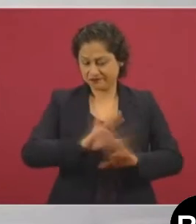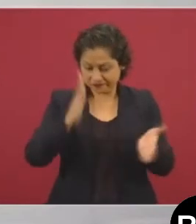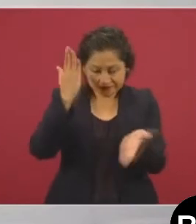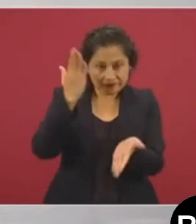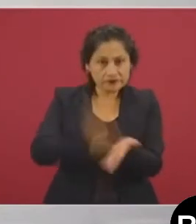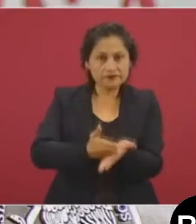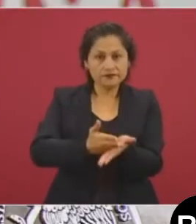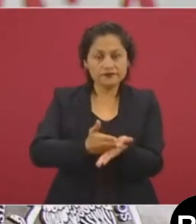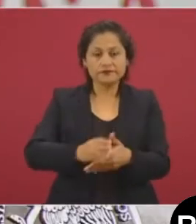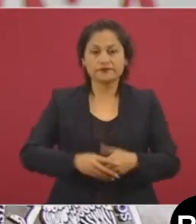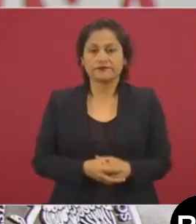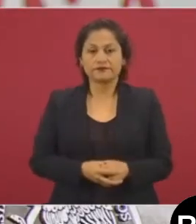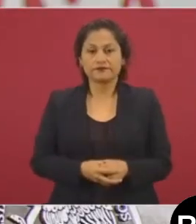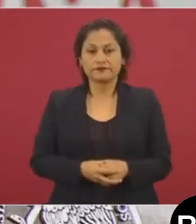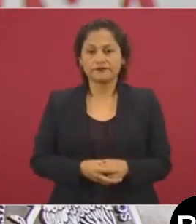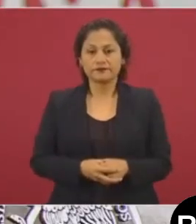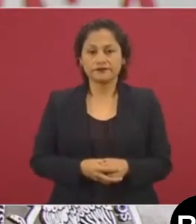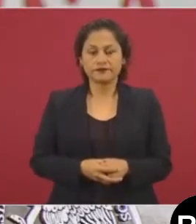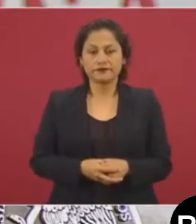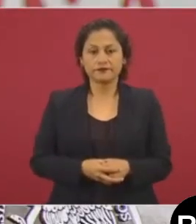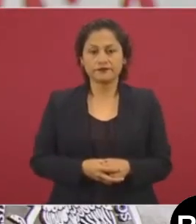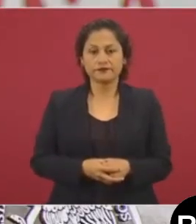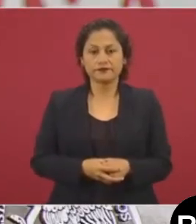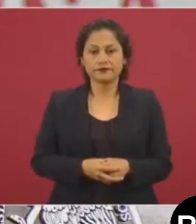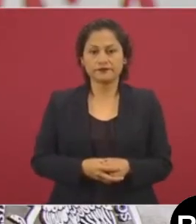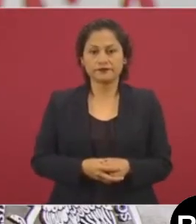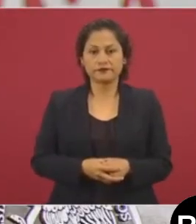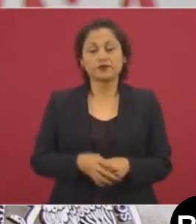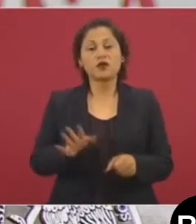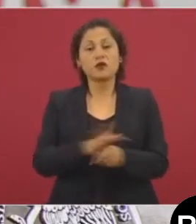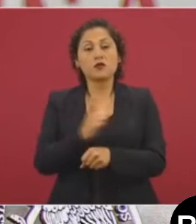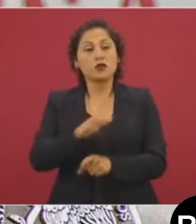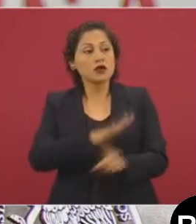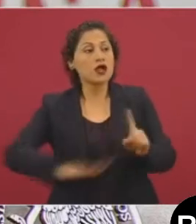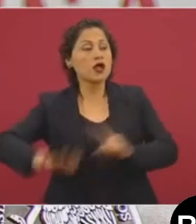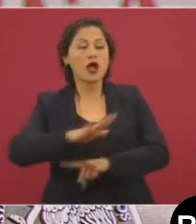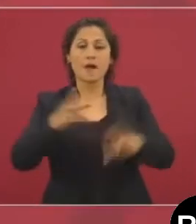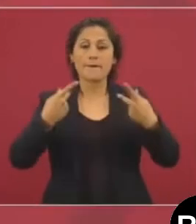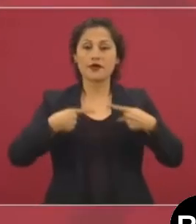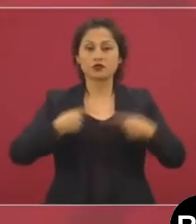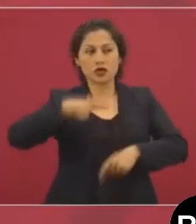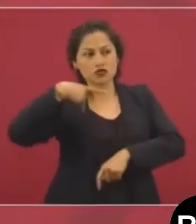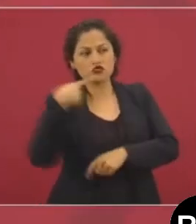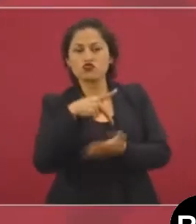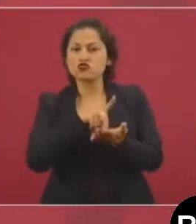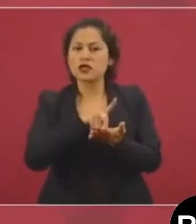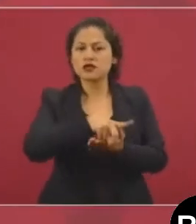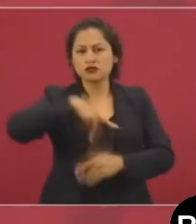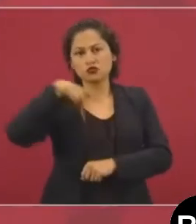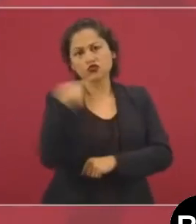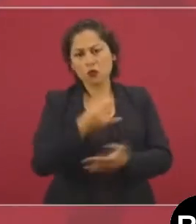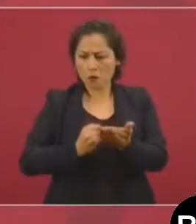falsifique la voluntad de los ciudadanos y tiene que